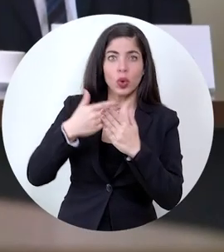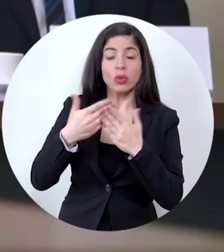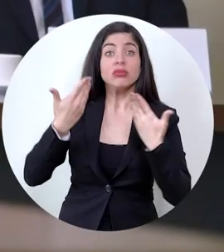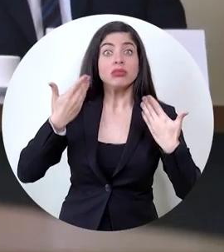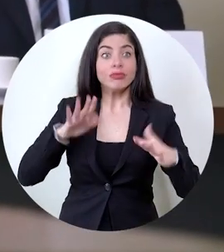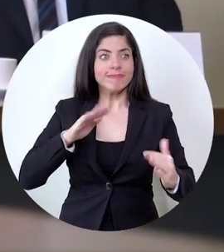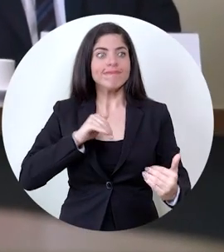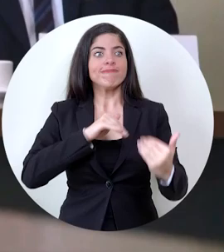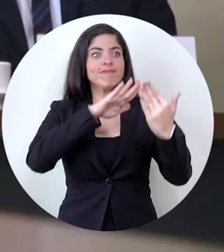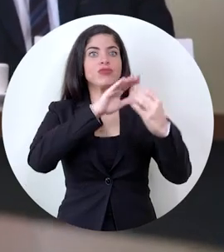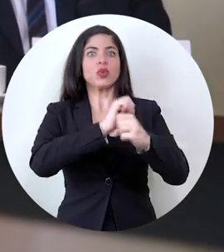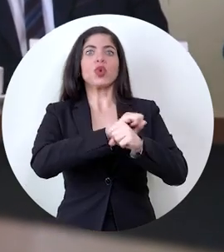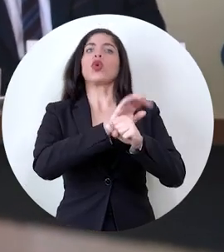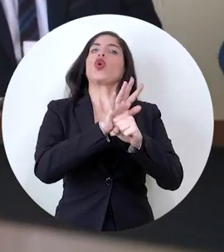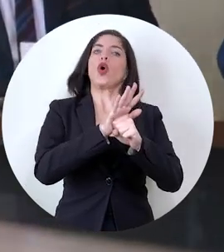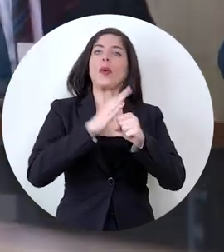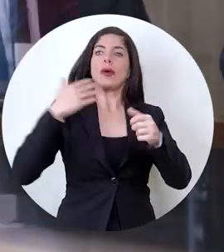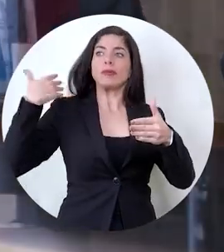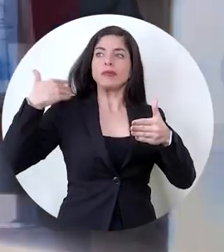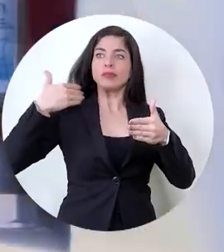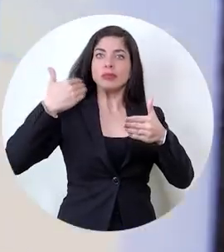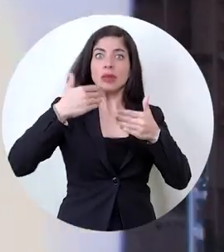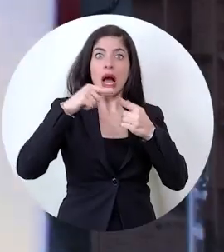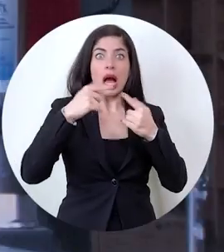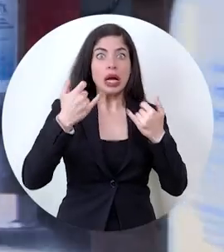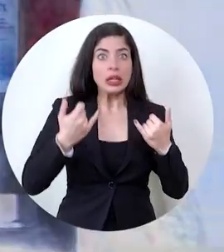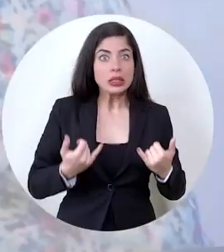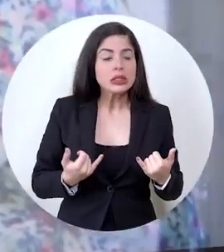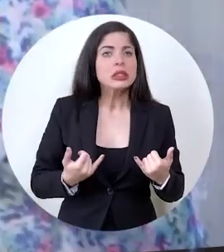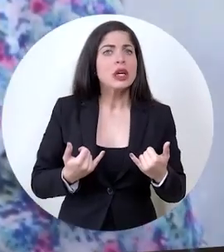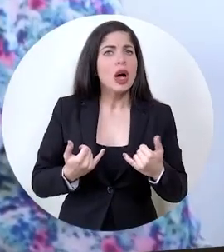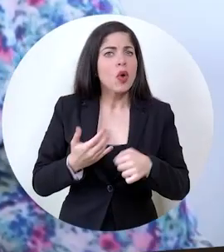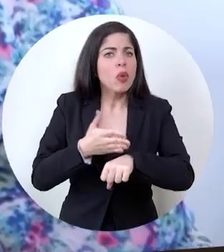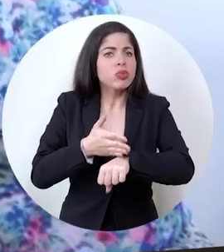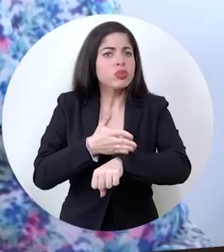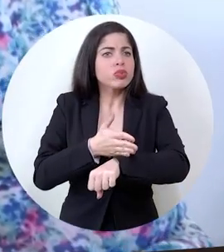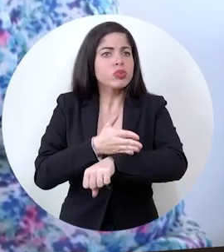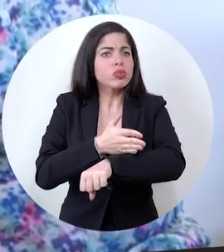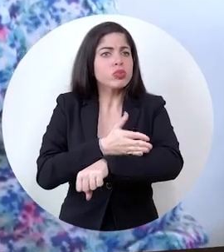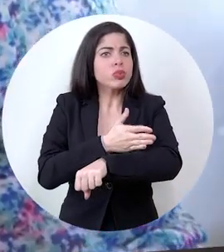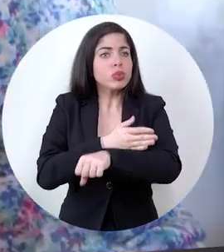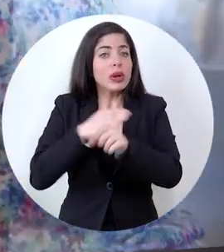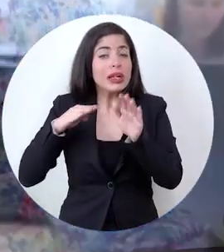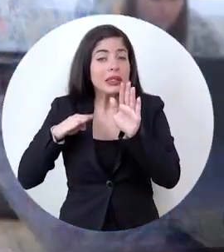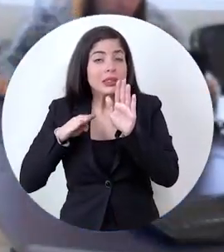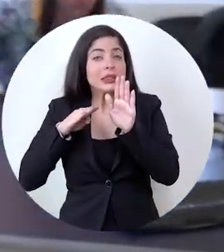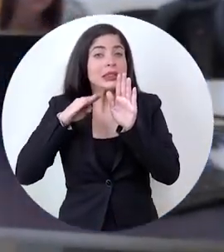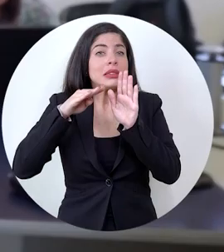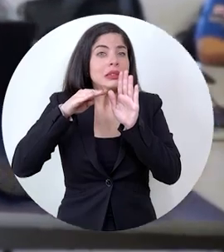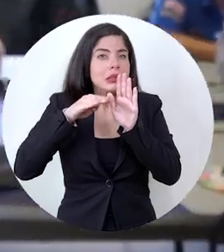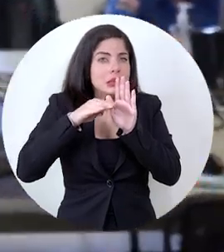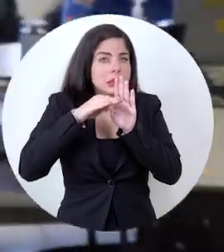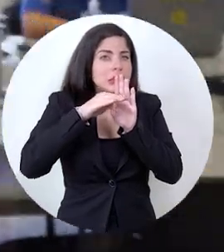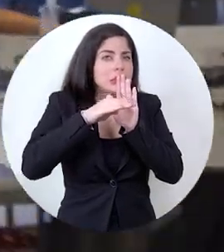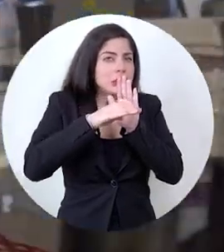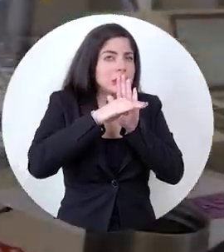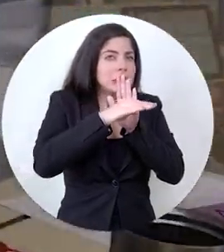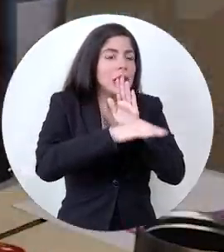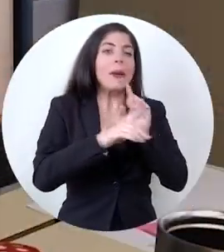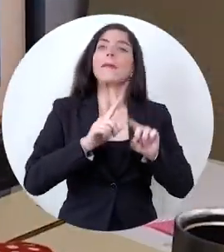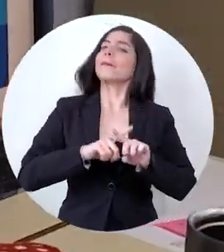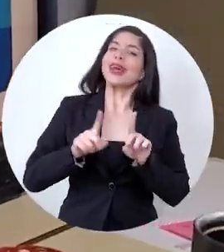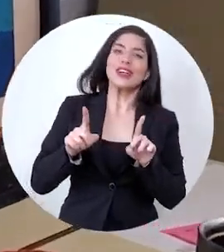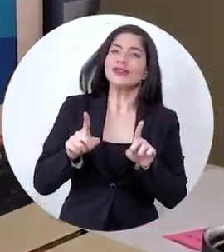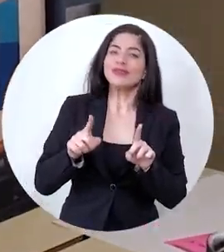Hemos enfrentado el COVID-19 y hasta el momento hemos avanzado en atenuar la curva de crecimiento.